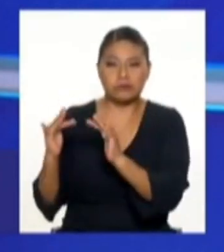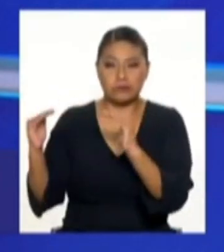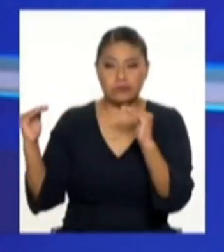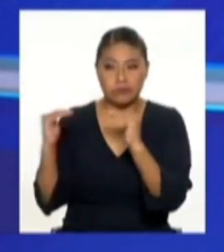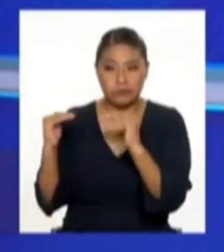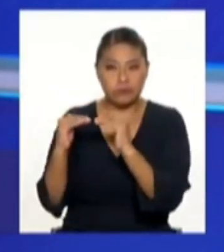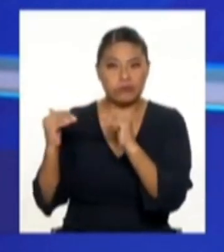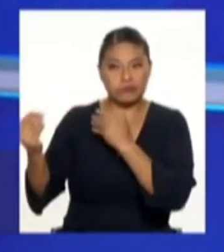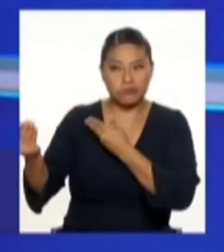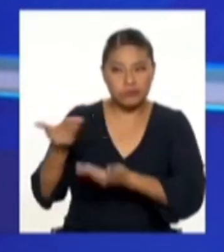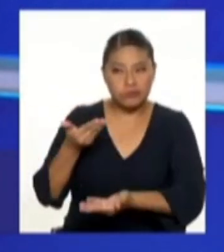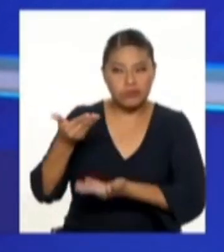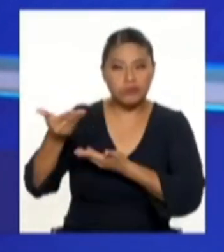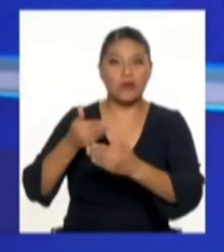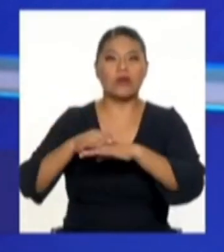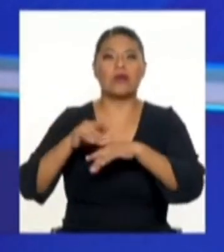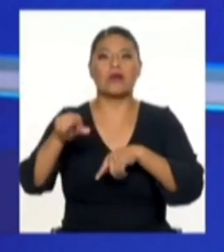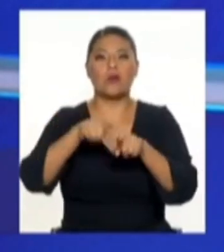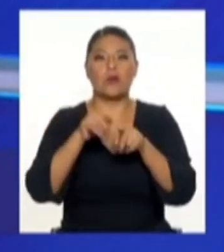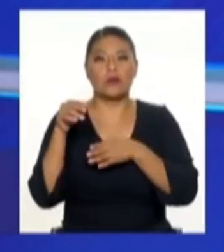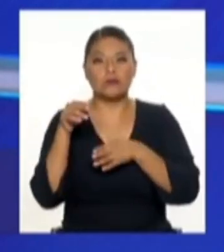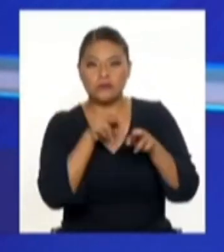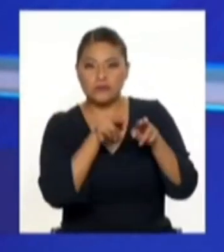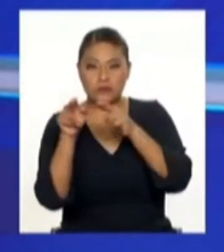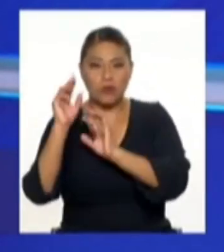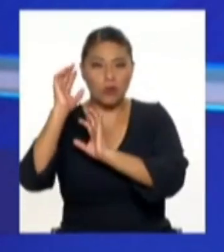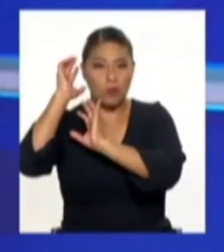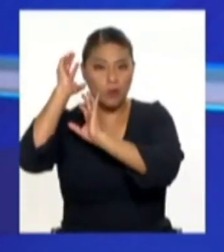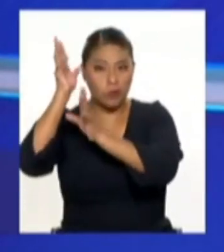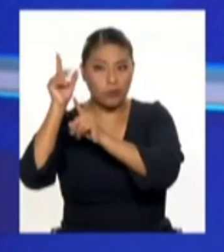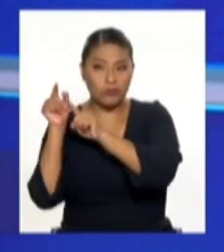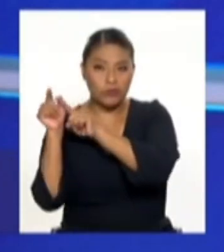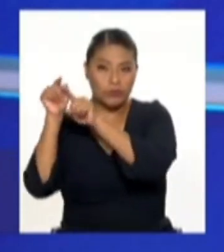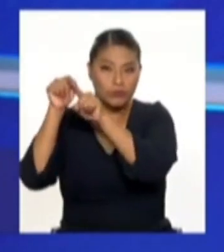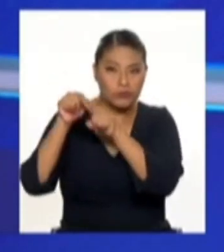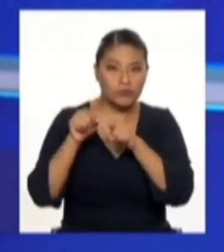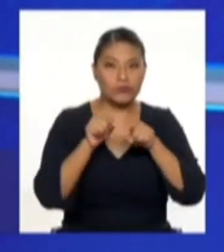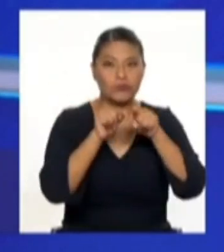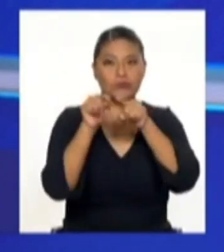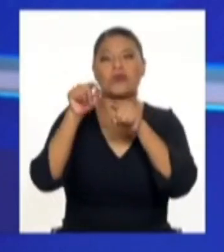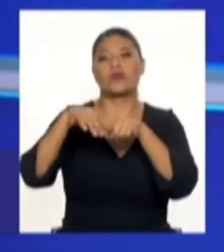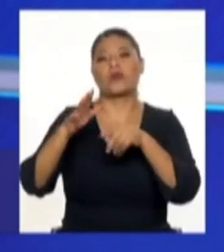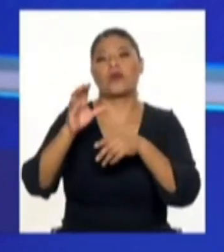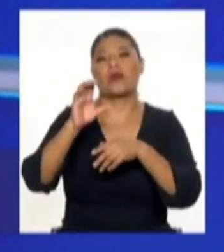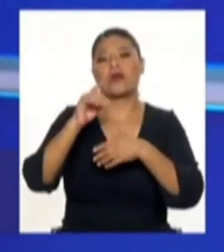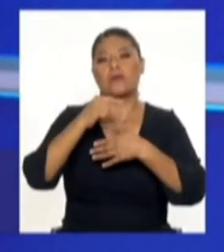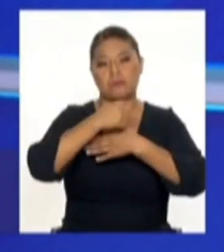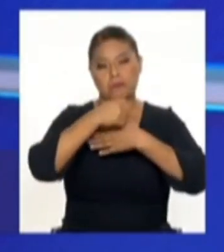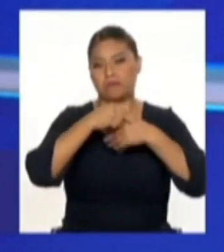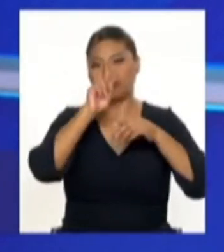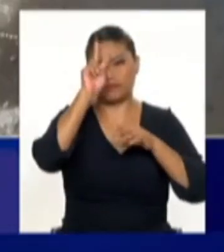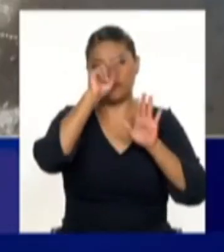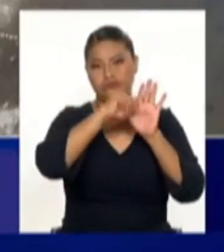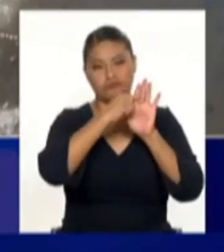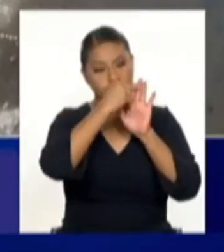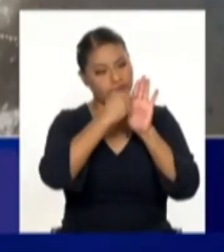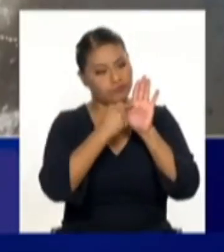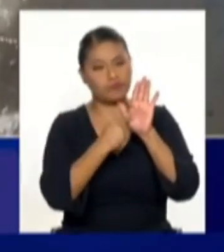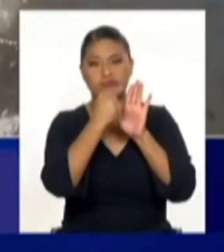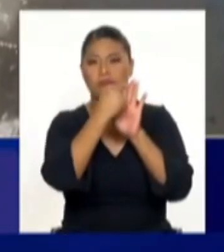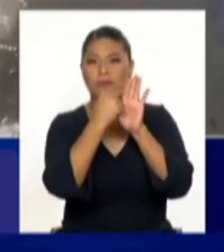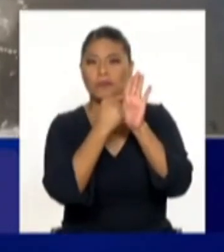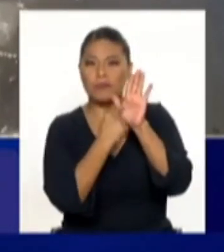Piura y por esa misma ruta nos vamos a toda la zona norte de Cajamarca, desde Chota, Cutervo,